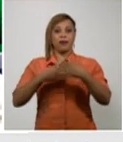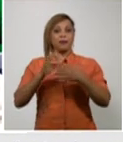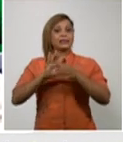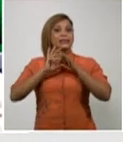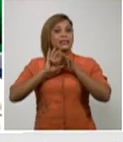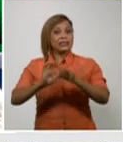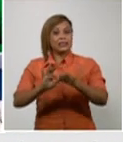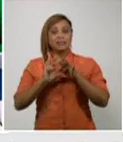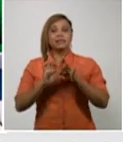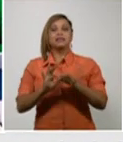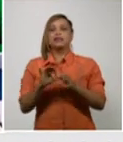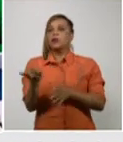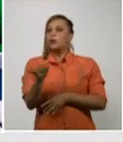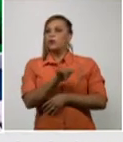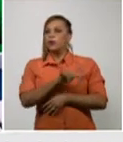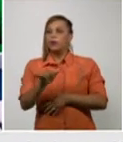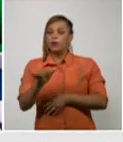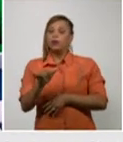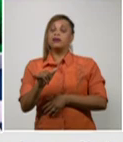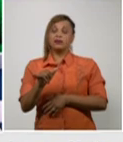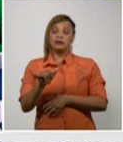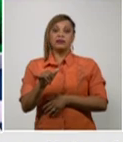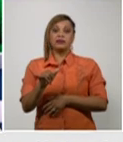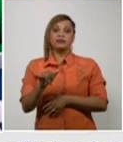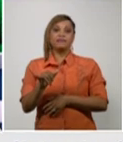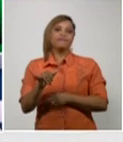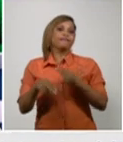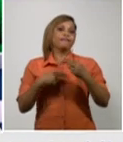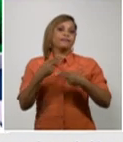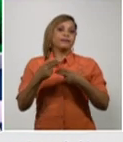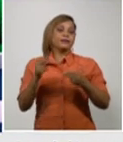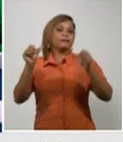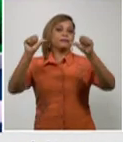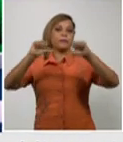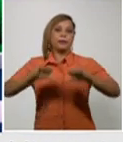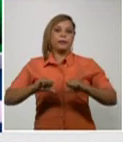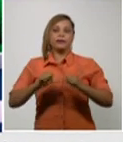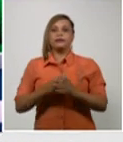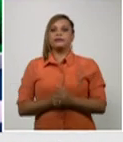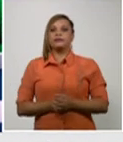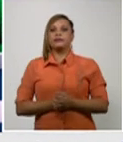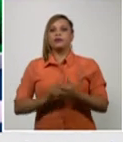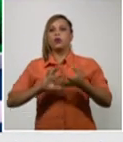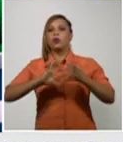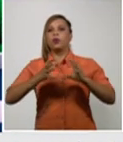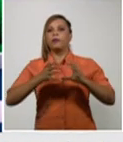también hace que se presenten un grupo de complicaciones.